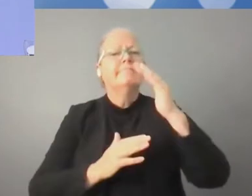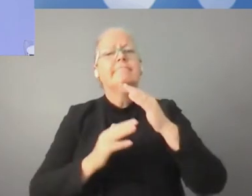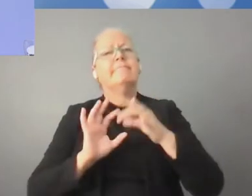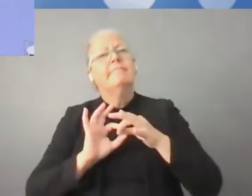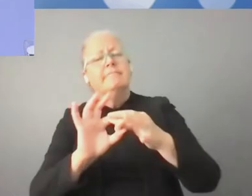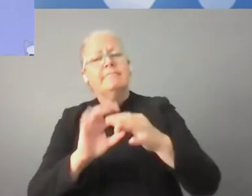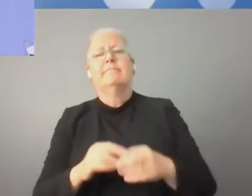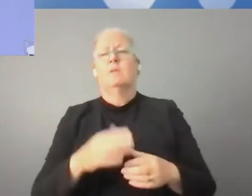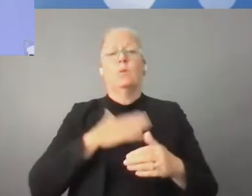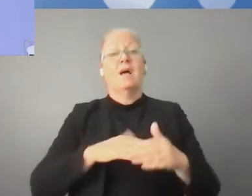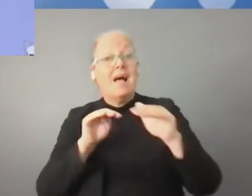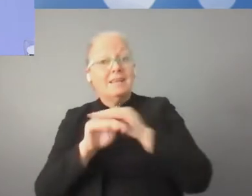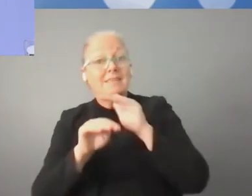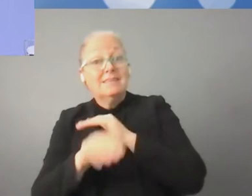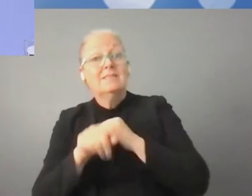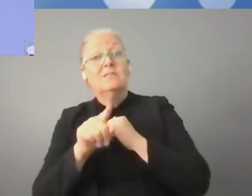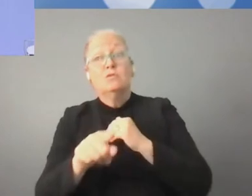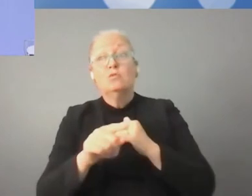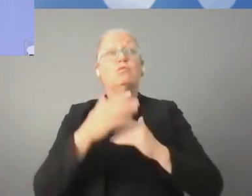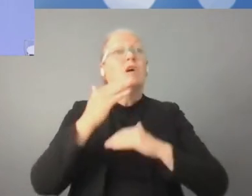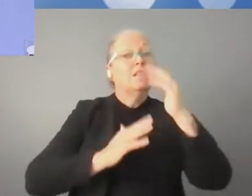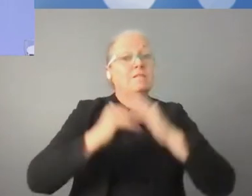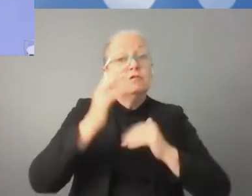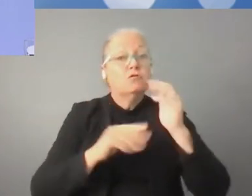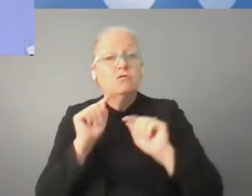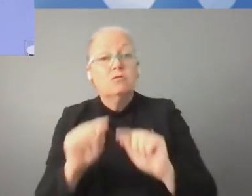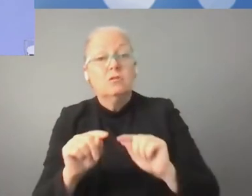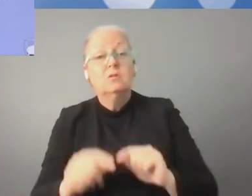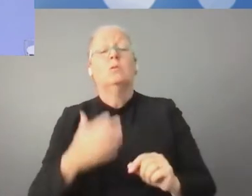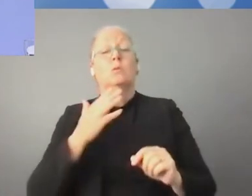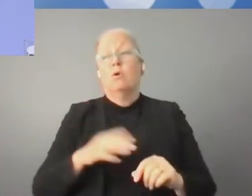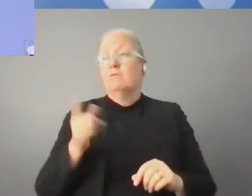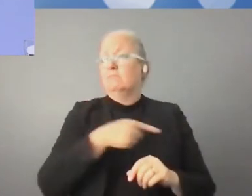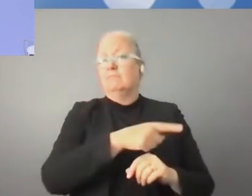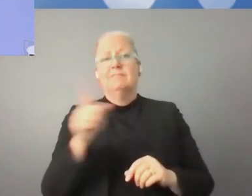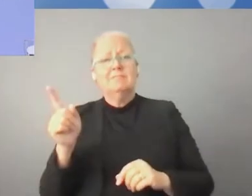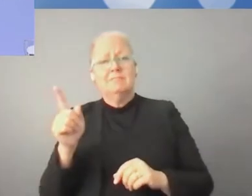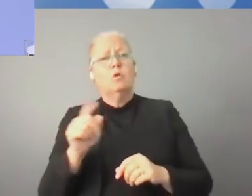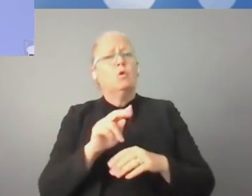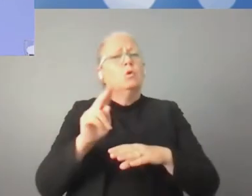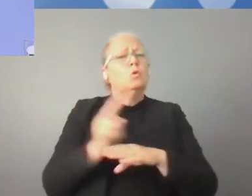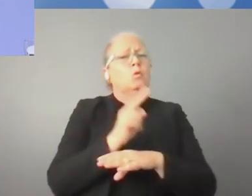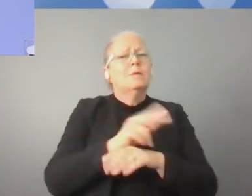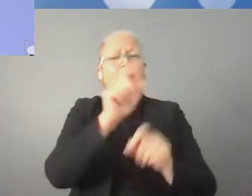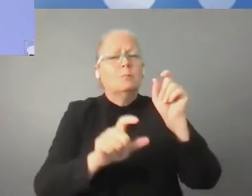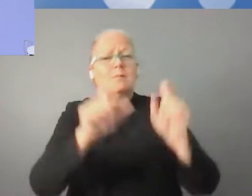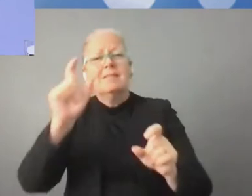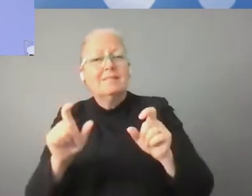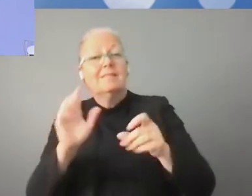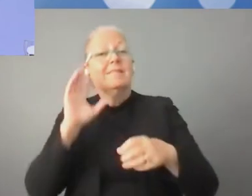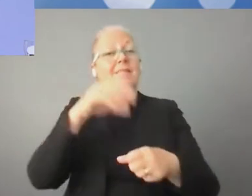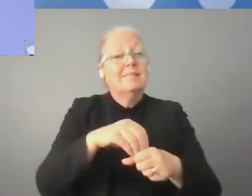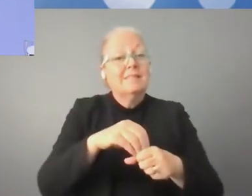distintas actividades, con lo cual necesitamos nuevas buenas infraestructuras. Necesitamos garantizar el acceso